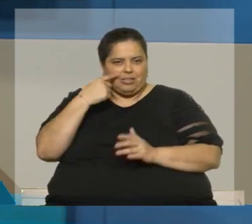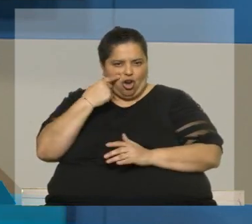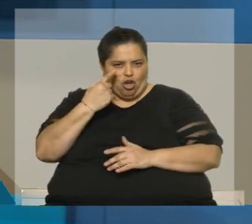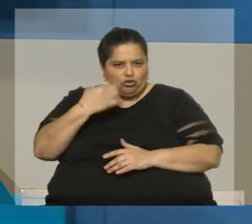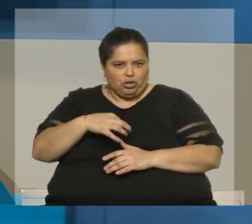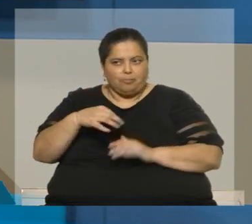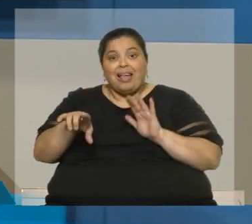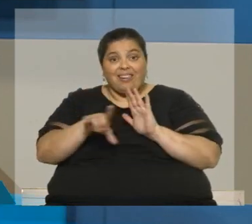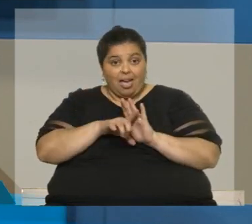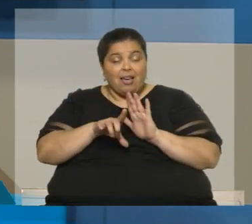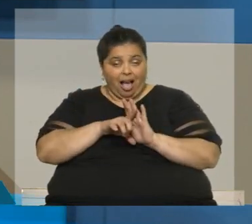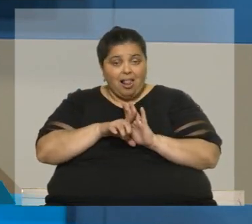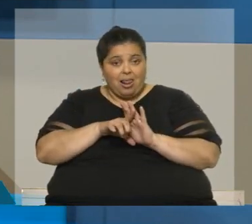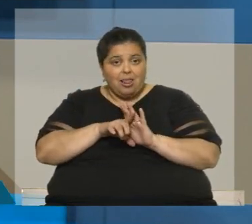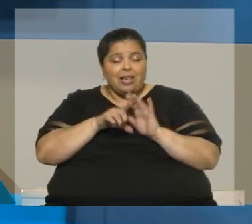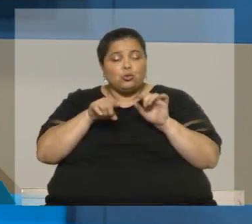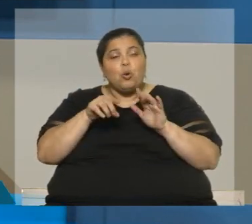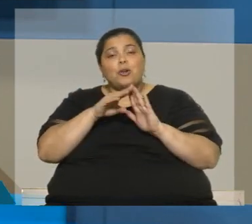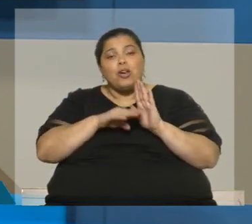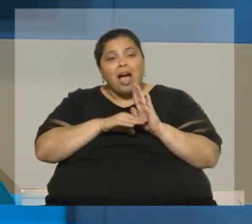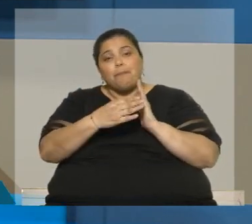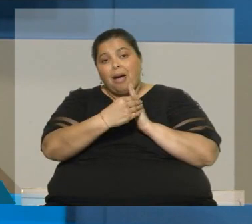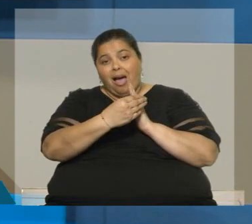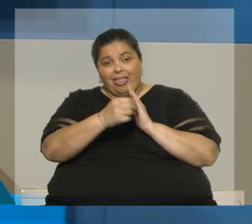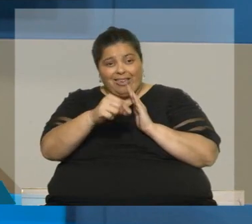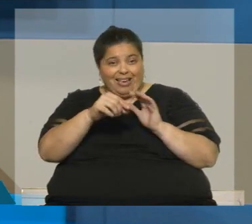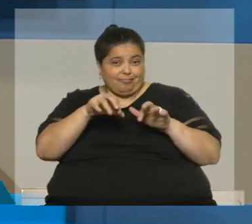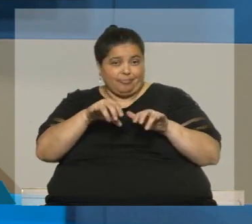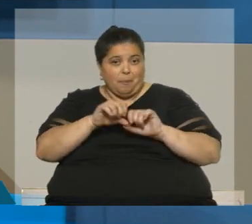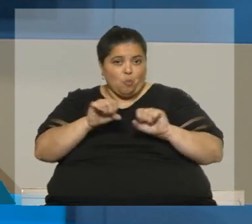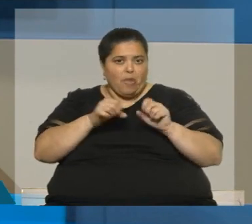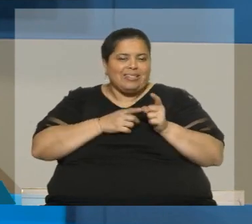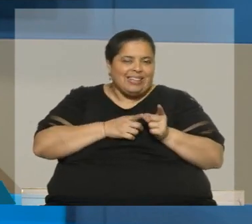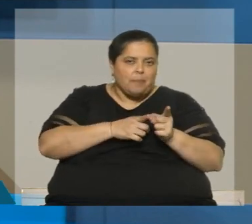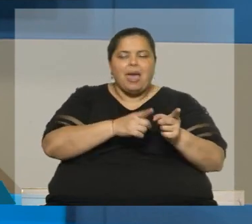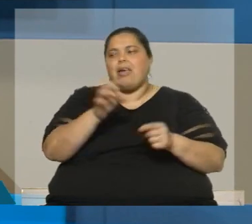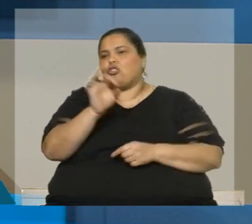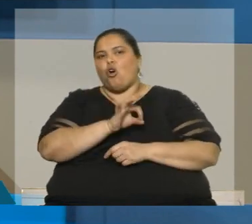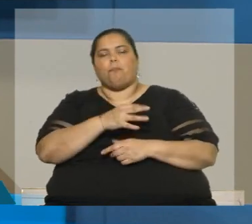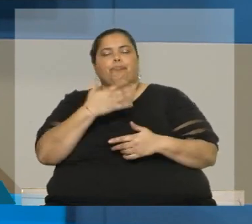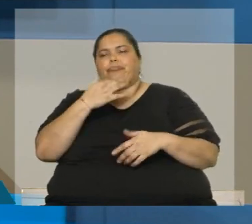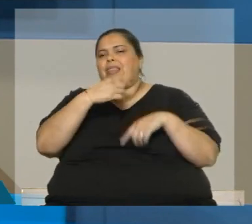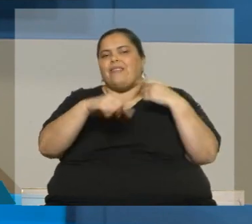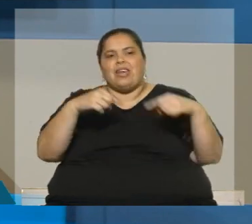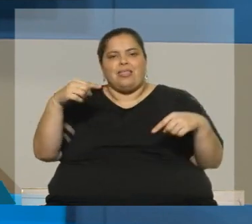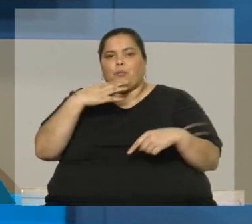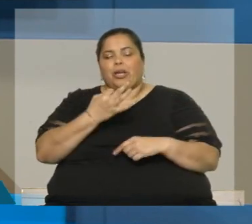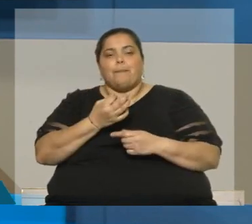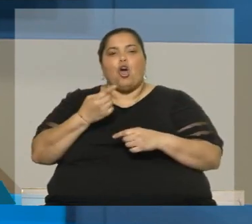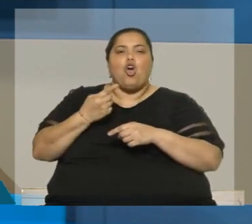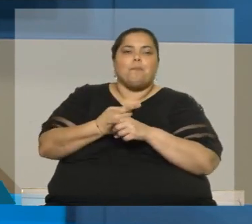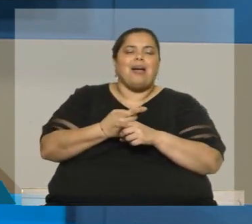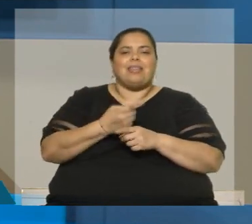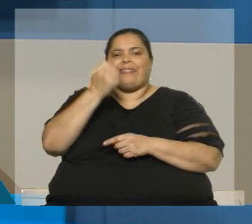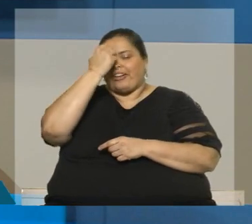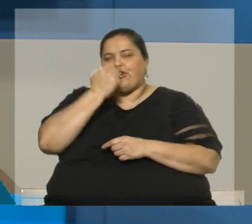legalmente, pues es un programa de seguimiento que puede ser utilizado para combate contra el terrorismo, contra redes de